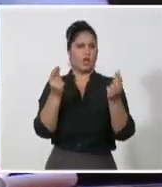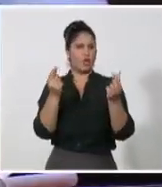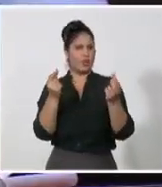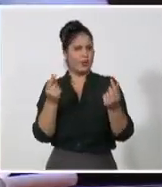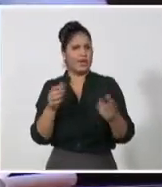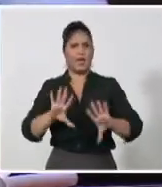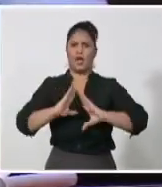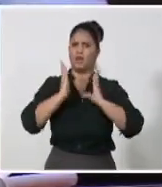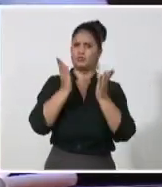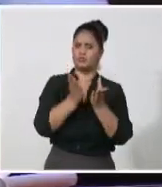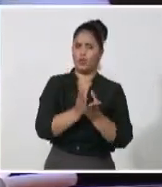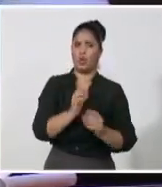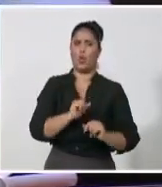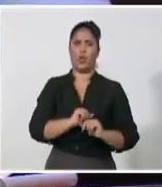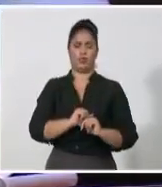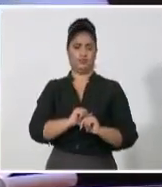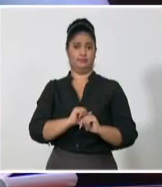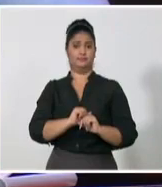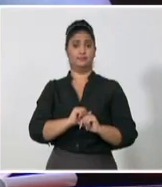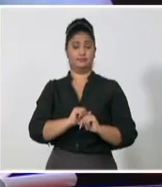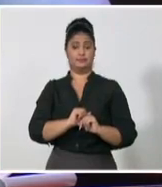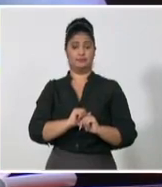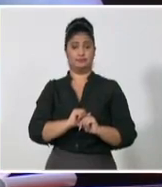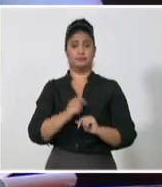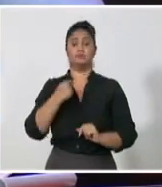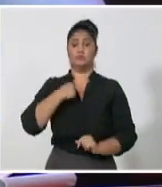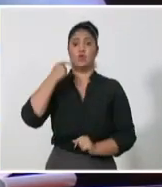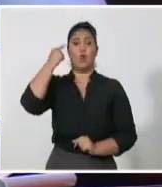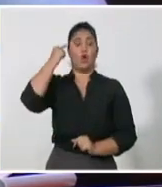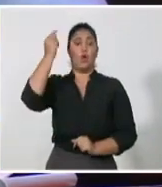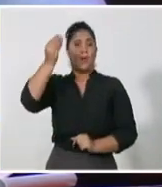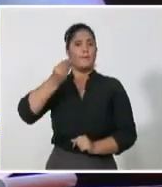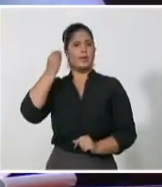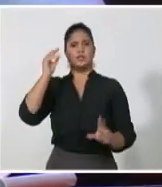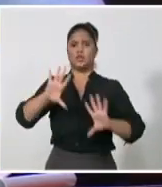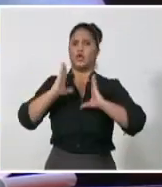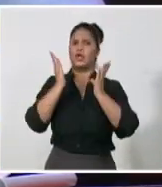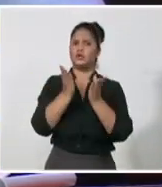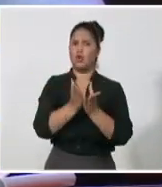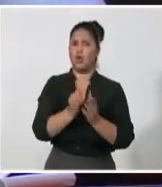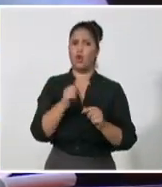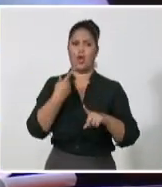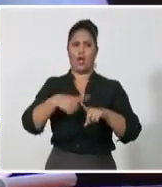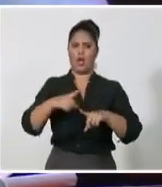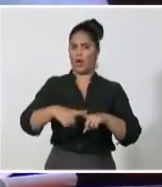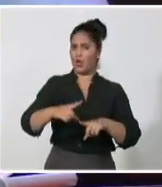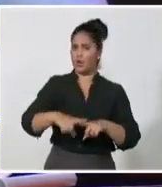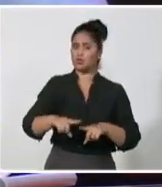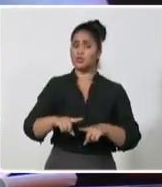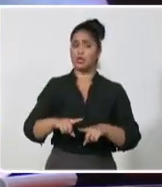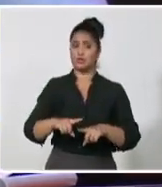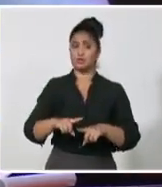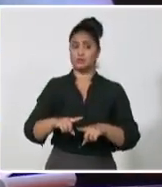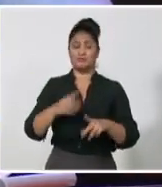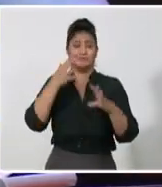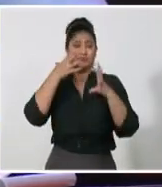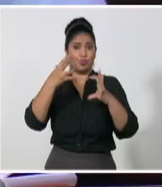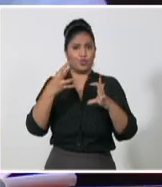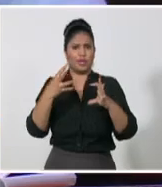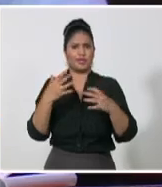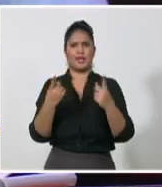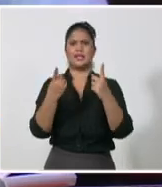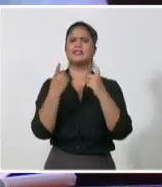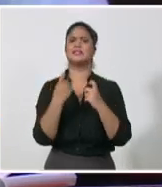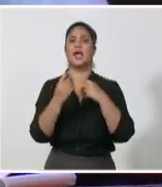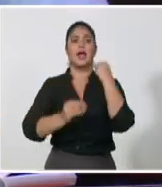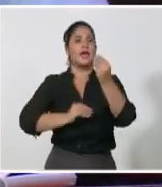misiones del partido. Y a mí me parece que eso todo lo debemos interpretar como la necesidad de ir a un cambio